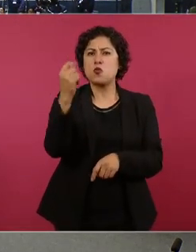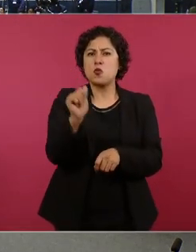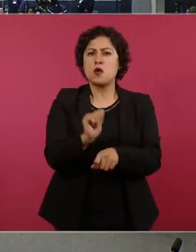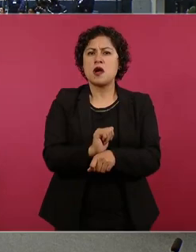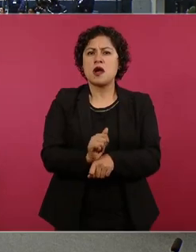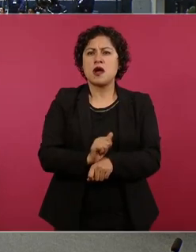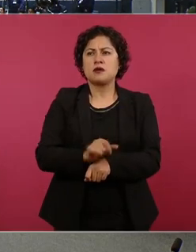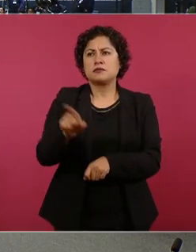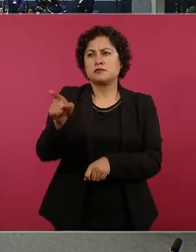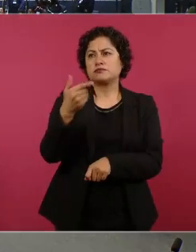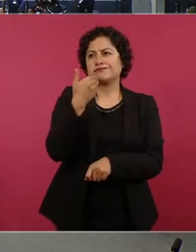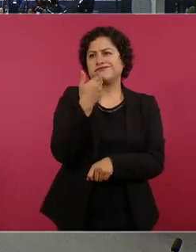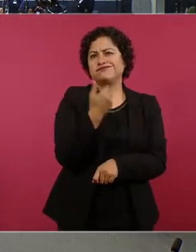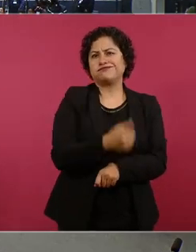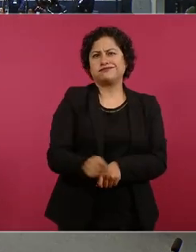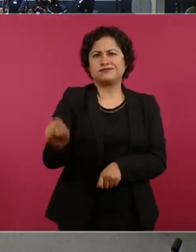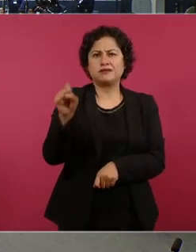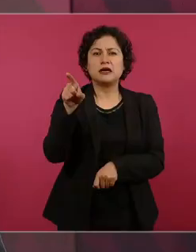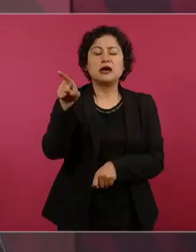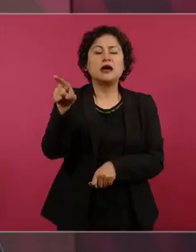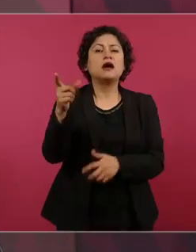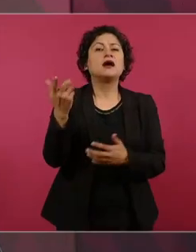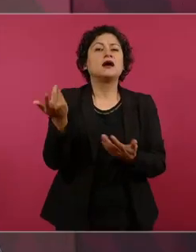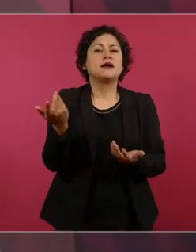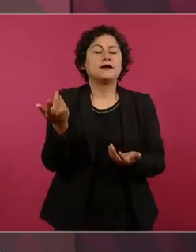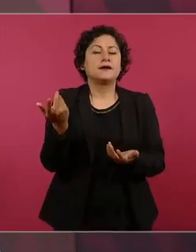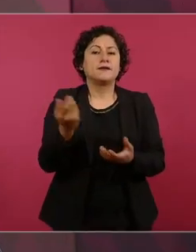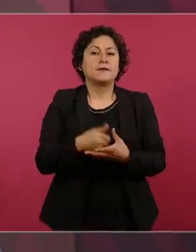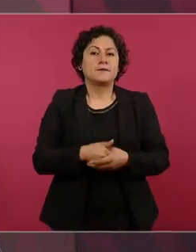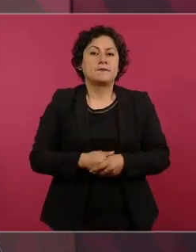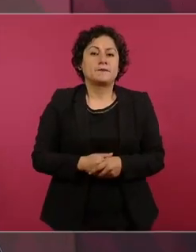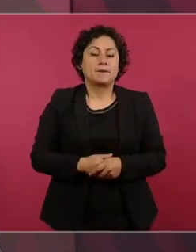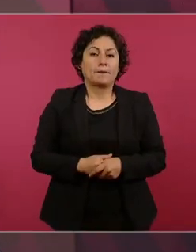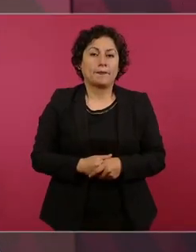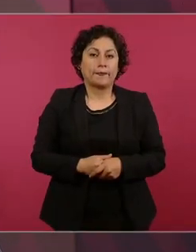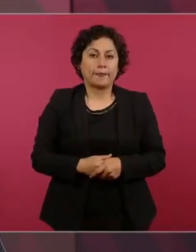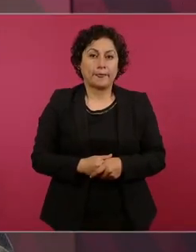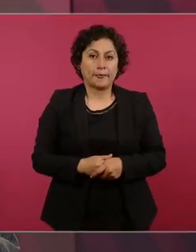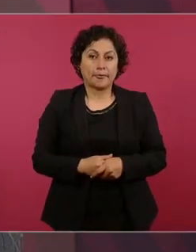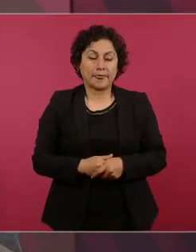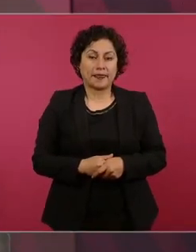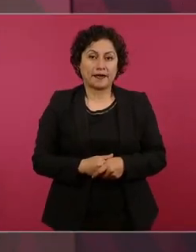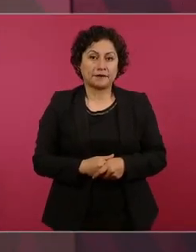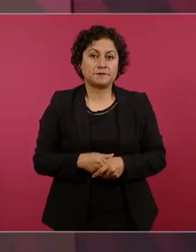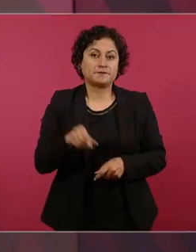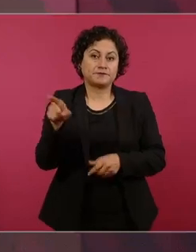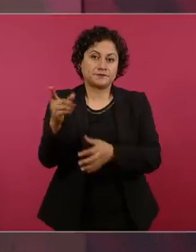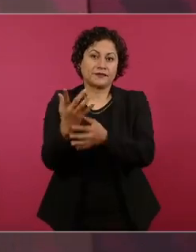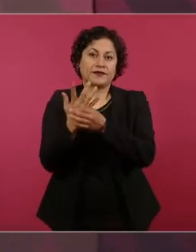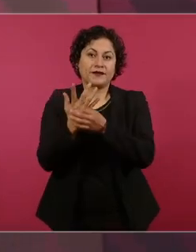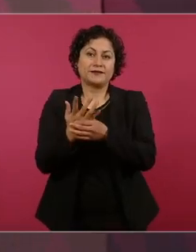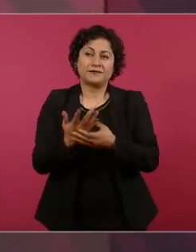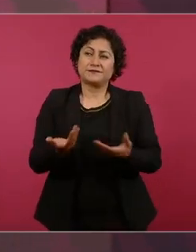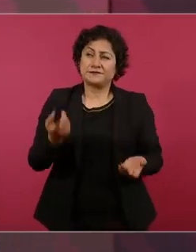buenísimo este que decía ciérrale